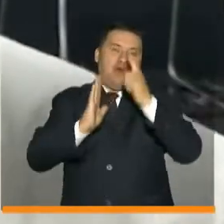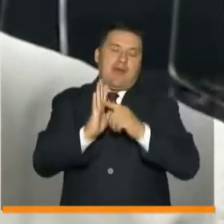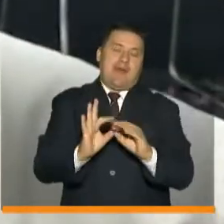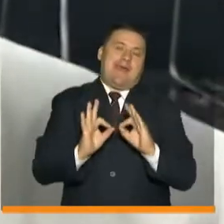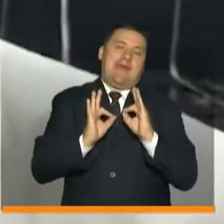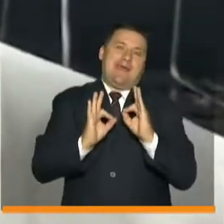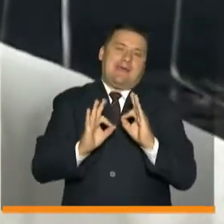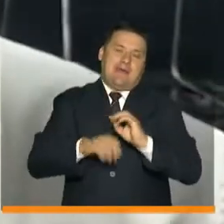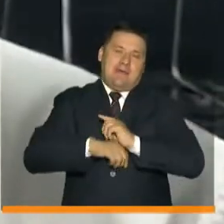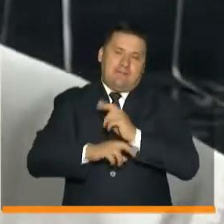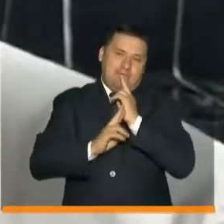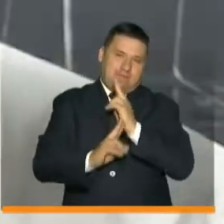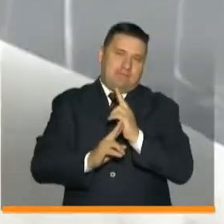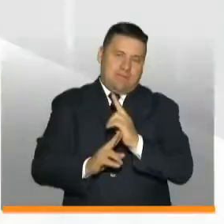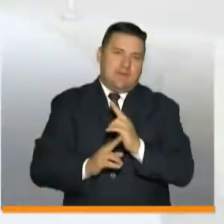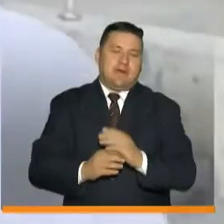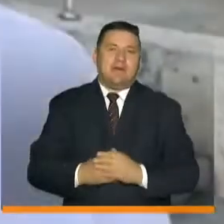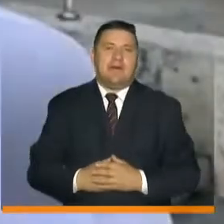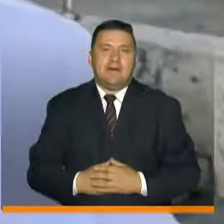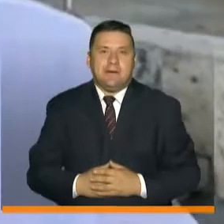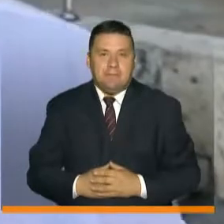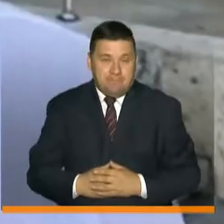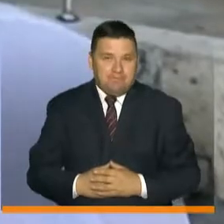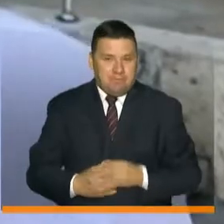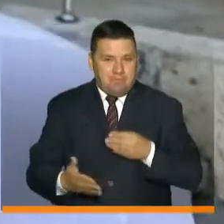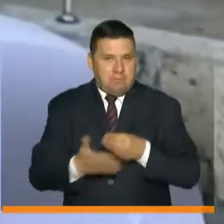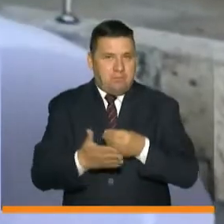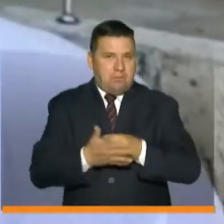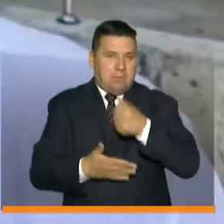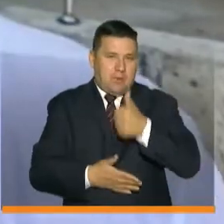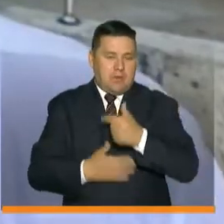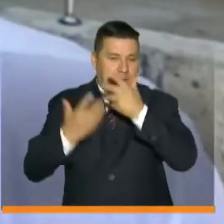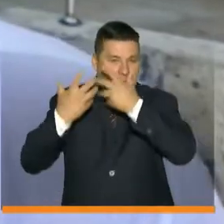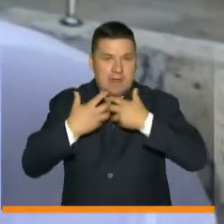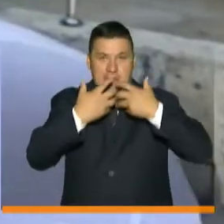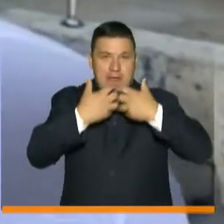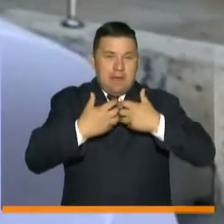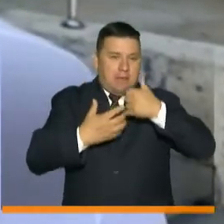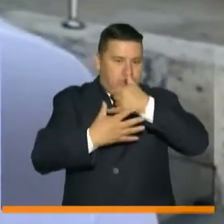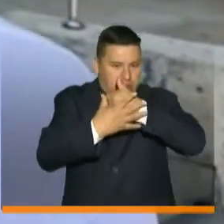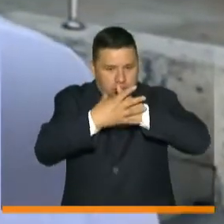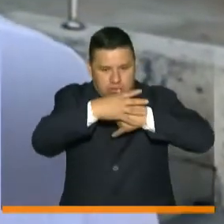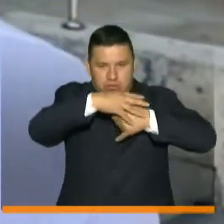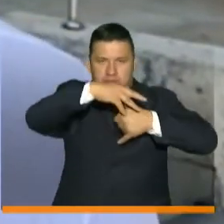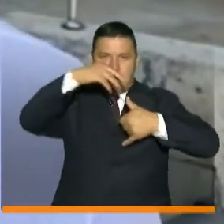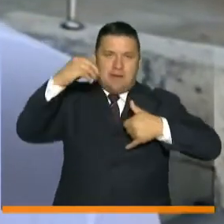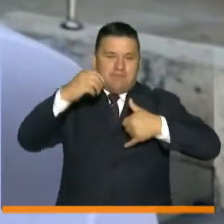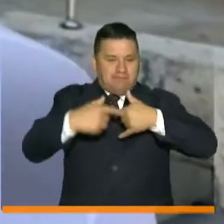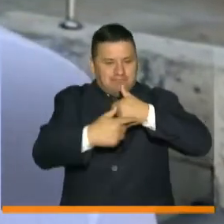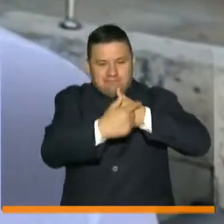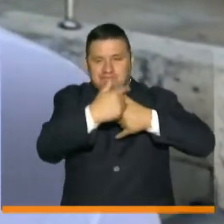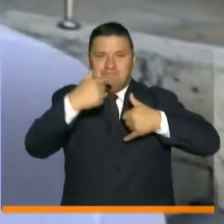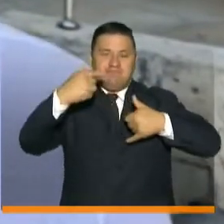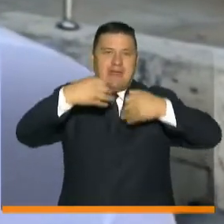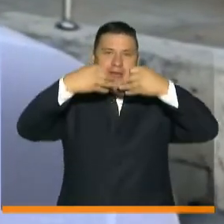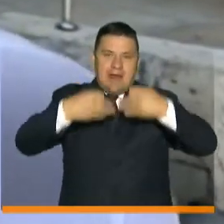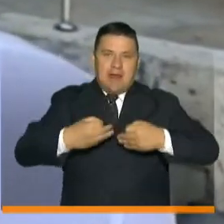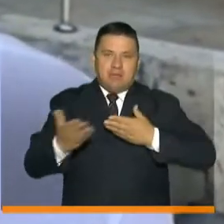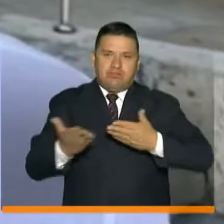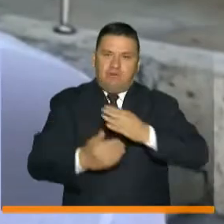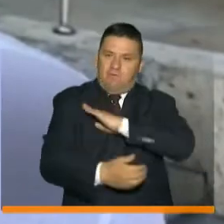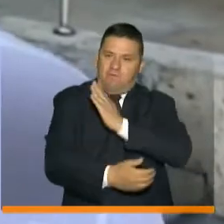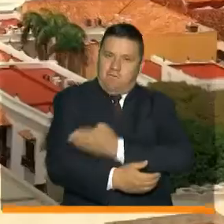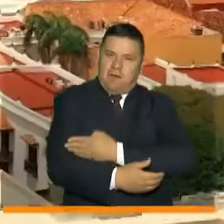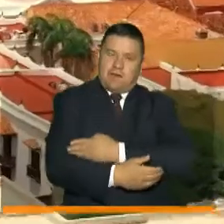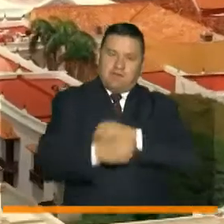calidad, eficiente y con pago justo. El desarrollo industrial de nuestra región va a poder hacerse realidad con un servicio robusto